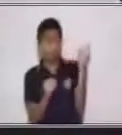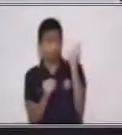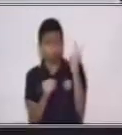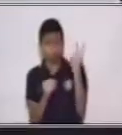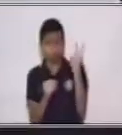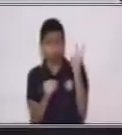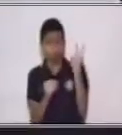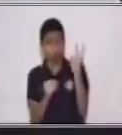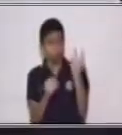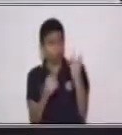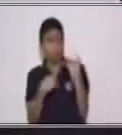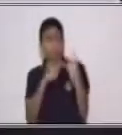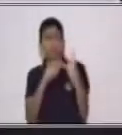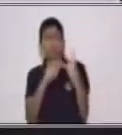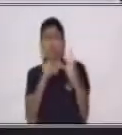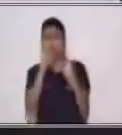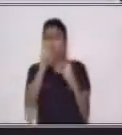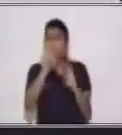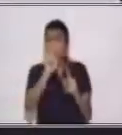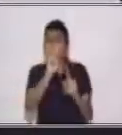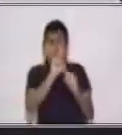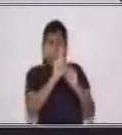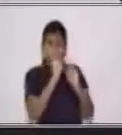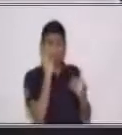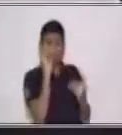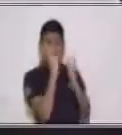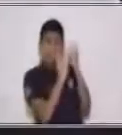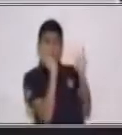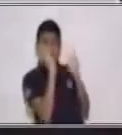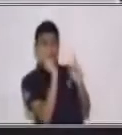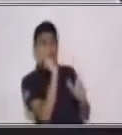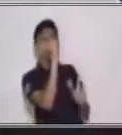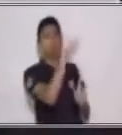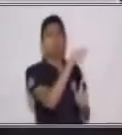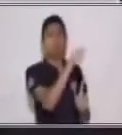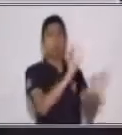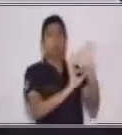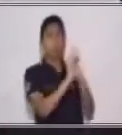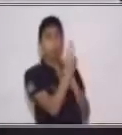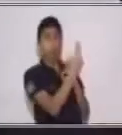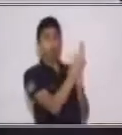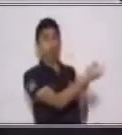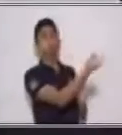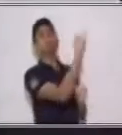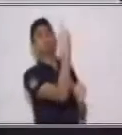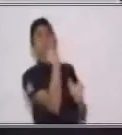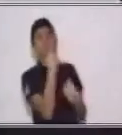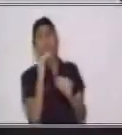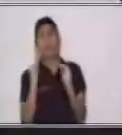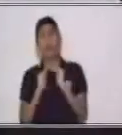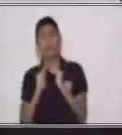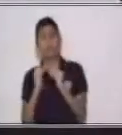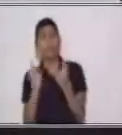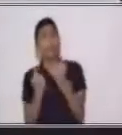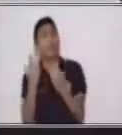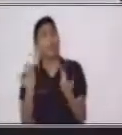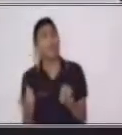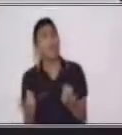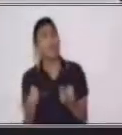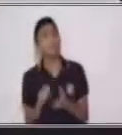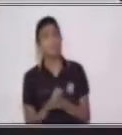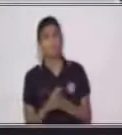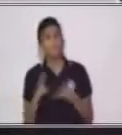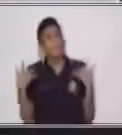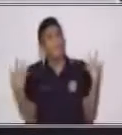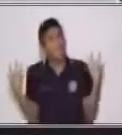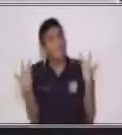¿Tú vas a visitarlos o ellos vienen a visitarte? ¡Hala, en serio! ¡Muy bien! ¡Qué alegría